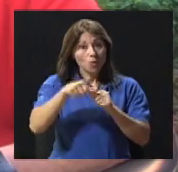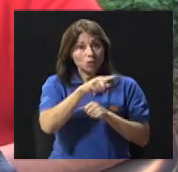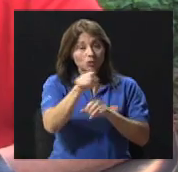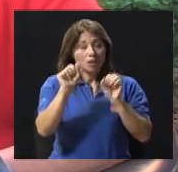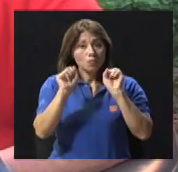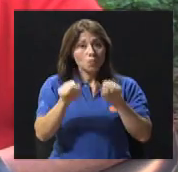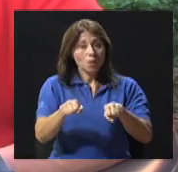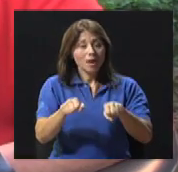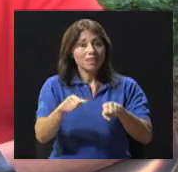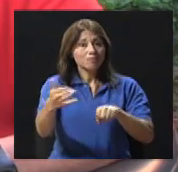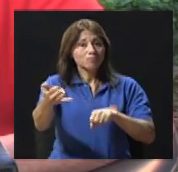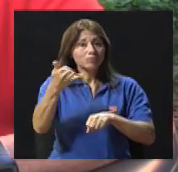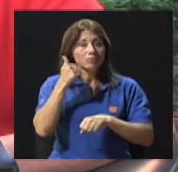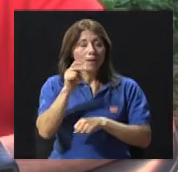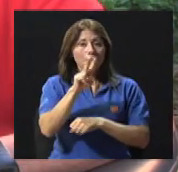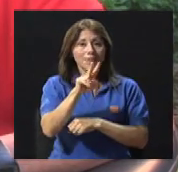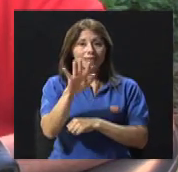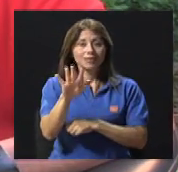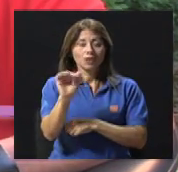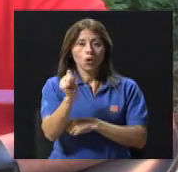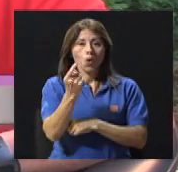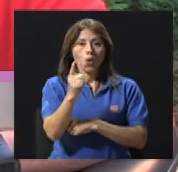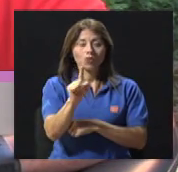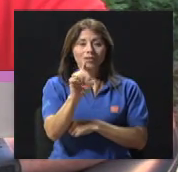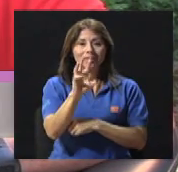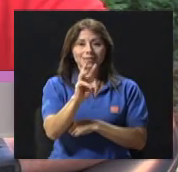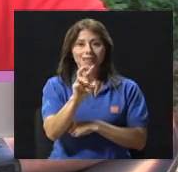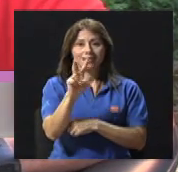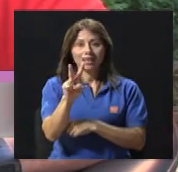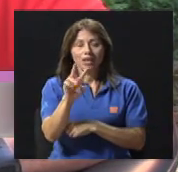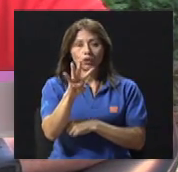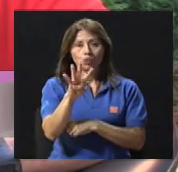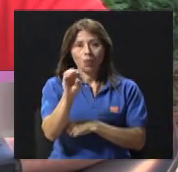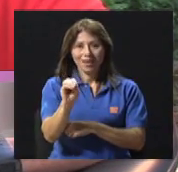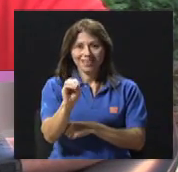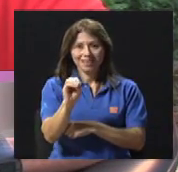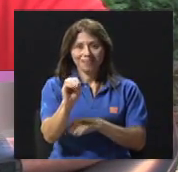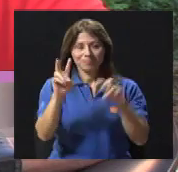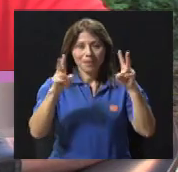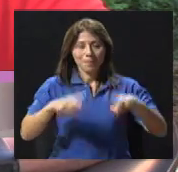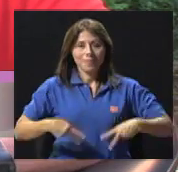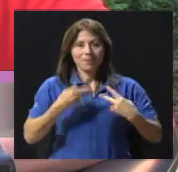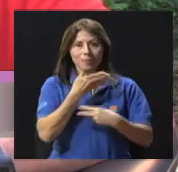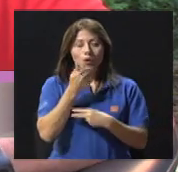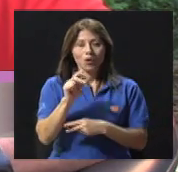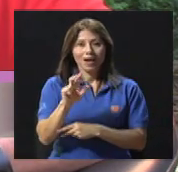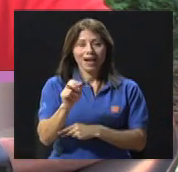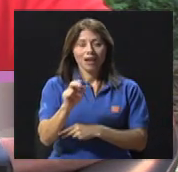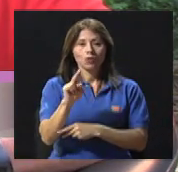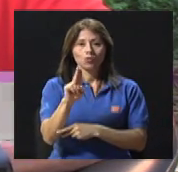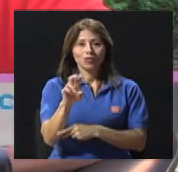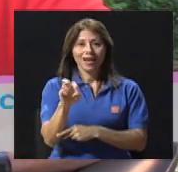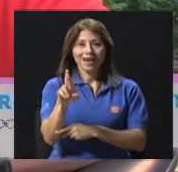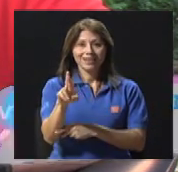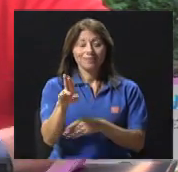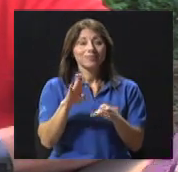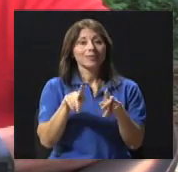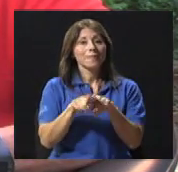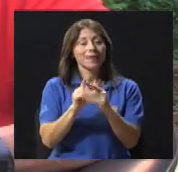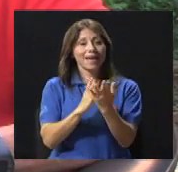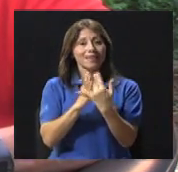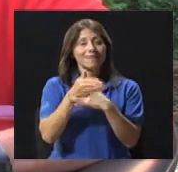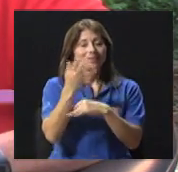comentarios al teléfono 2511-6240, a Vivir Mejor, Canal UCR, en nuestro Facebook